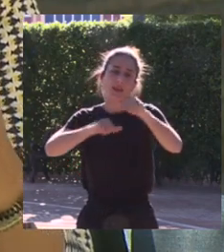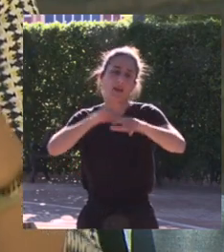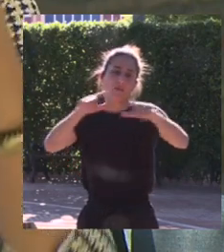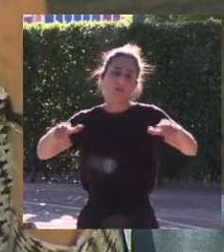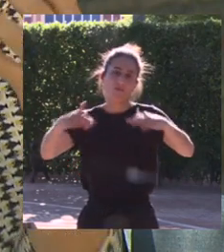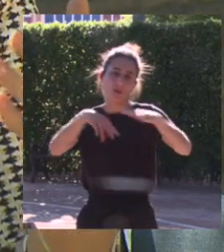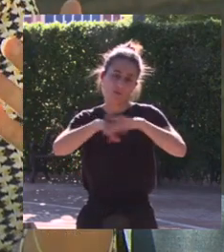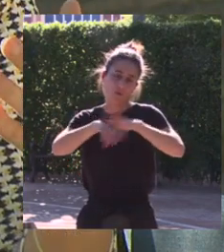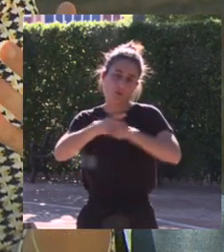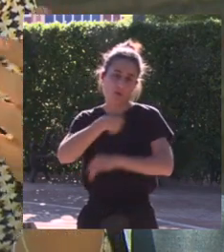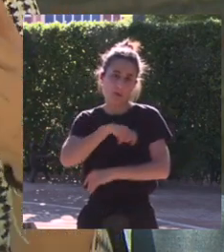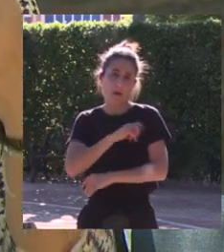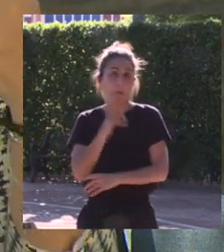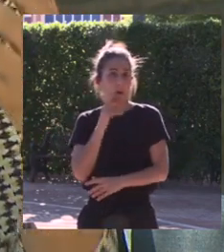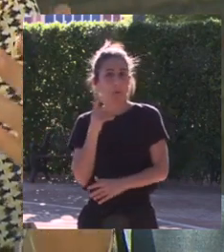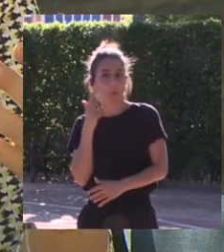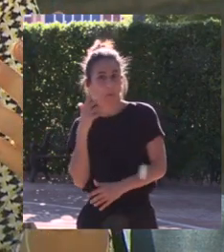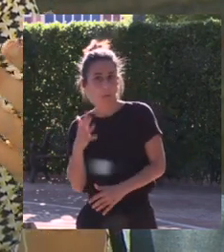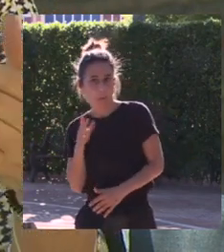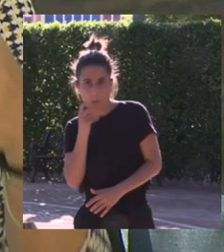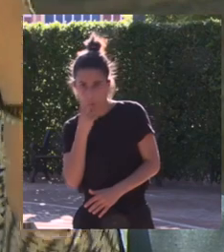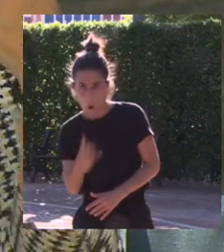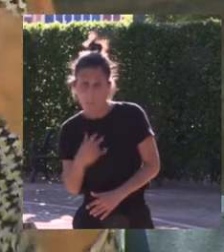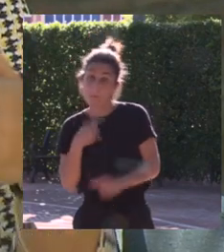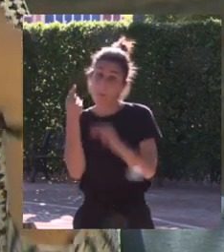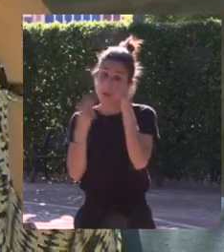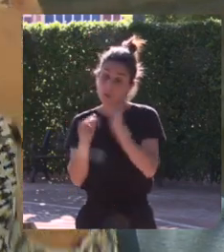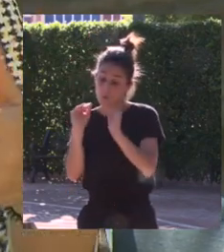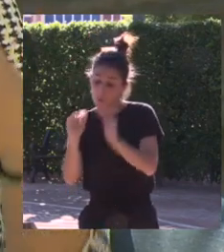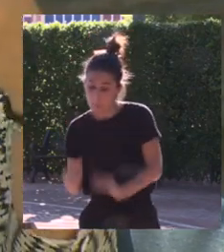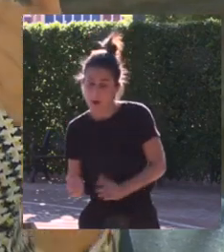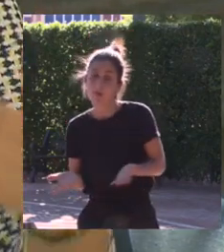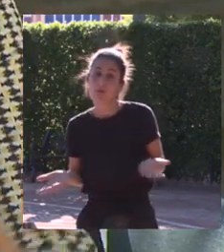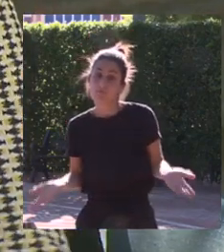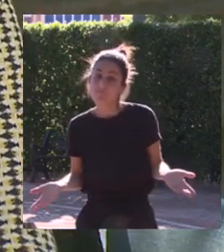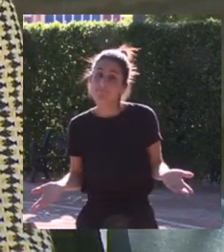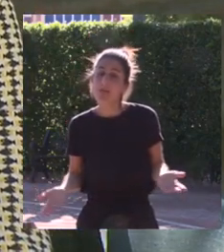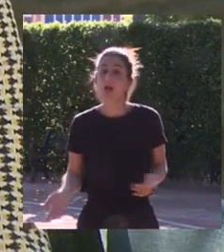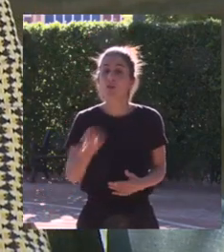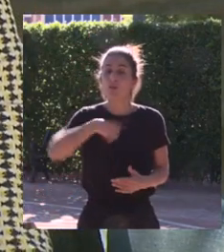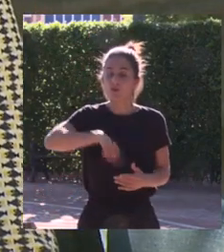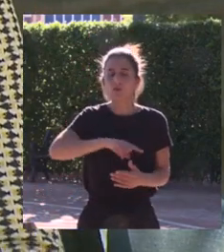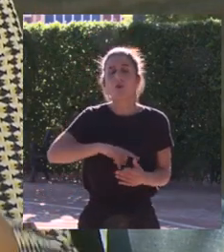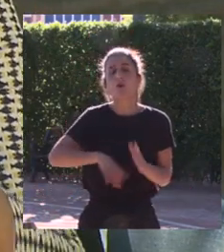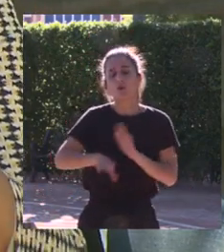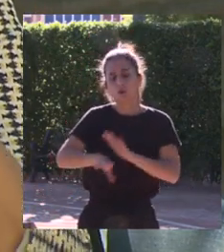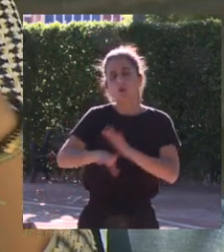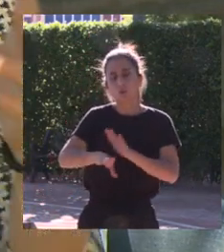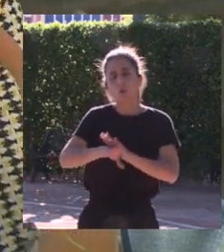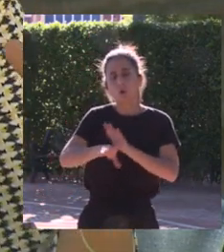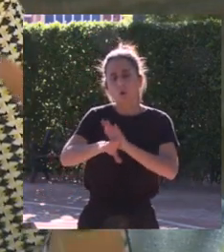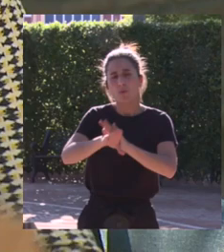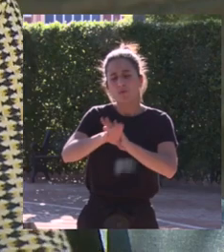masculina se habla mucho menos de ella tiene mucho menos presupuesto bueno hay que seguir trabajando en esa dirección para poder